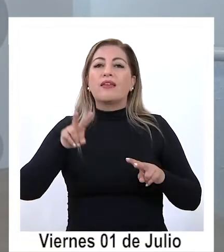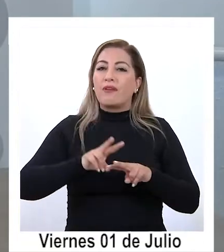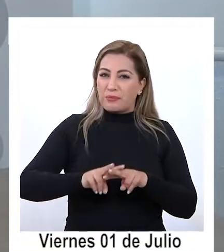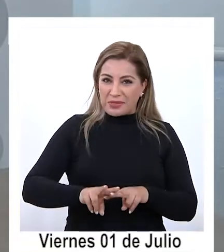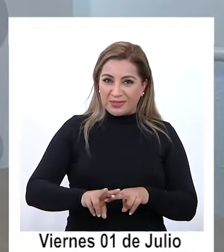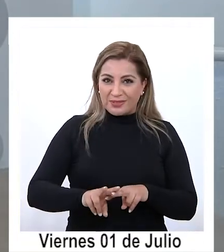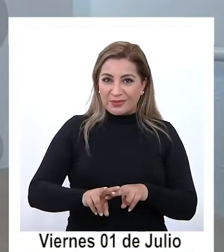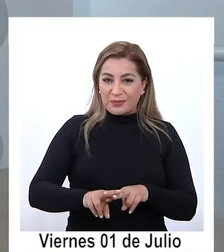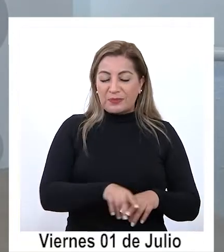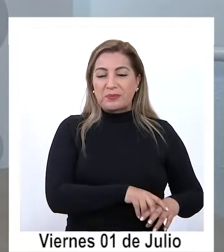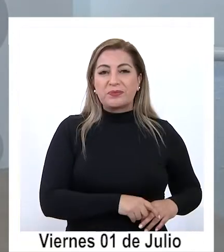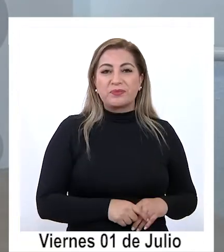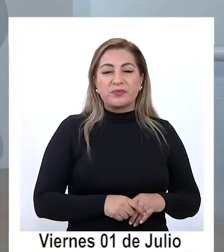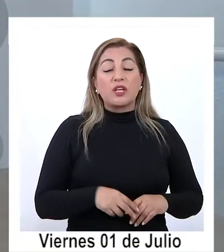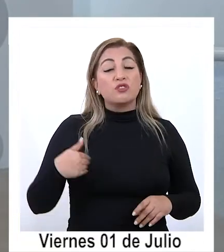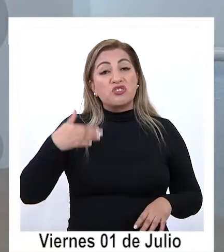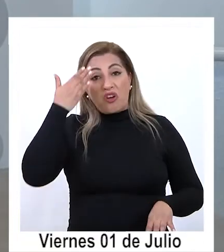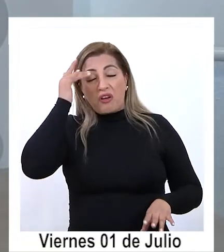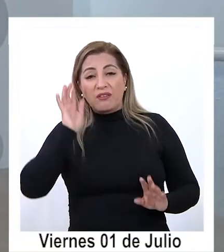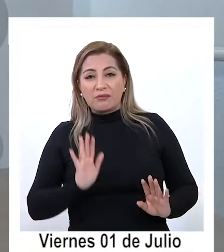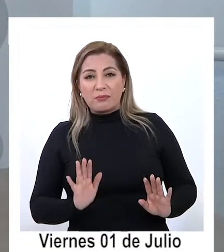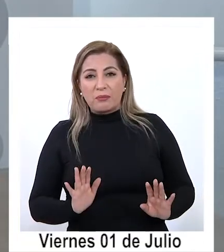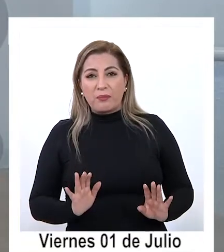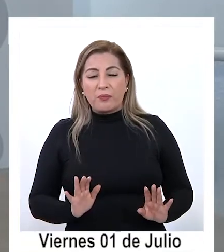hacer así que yo creo que